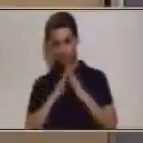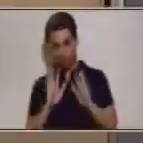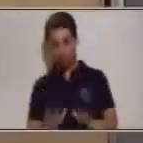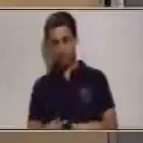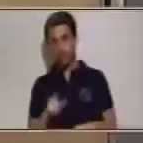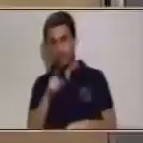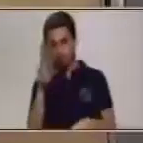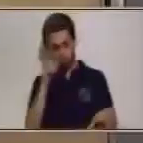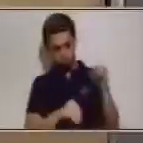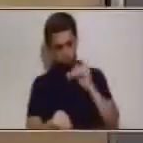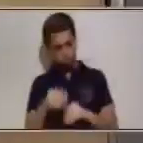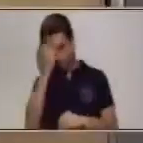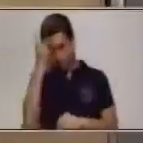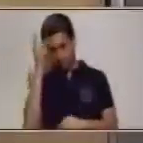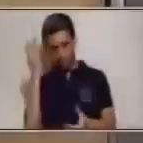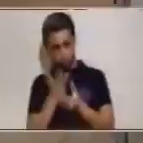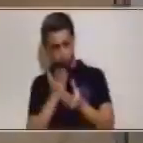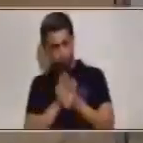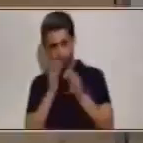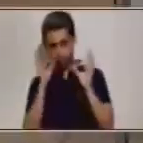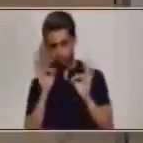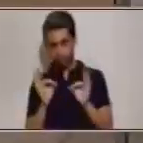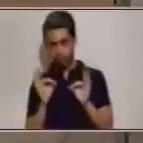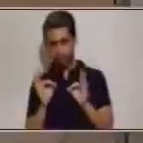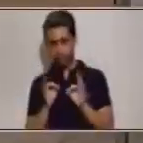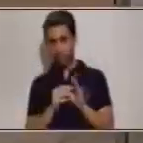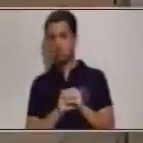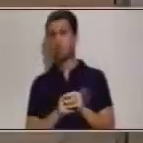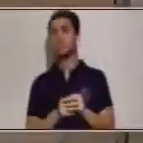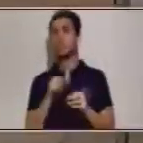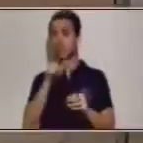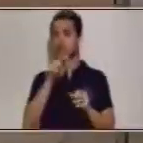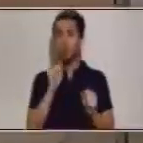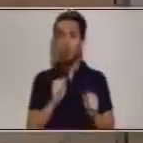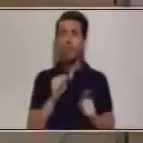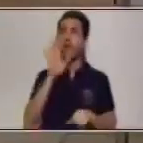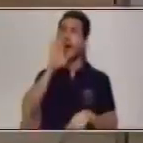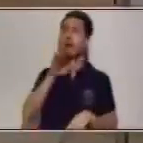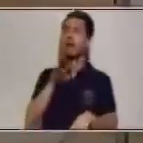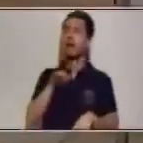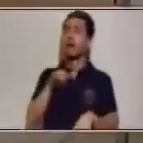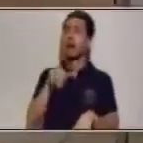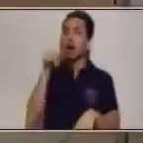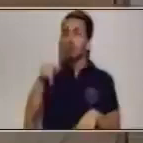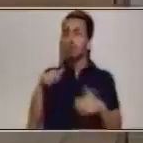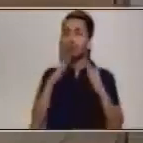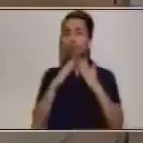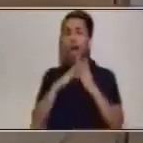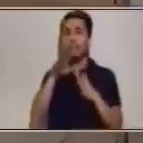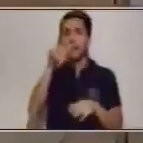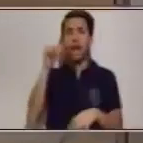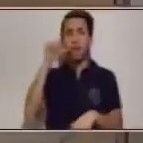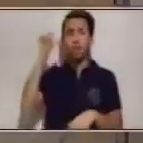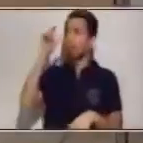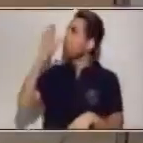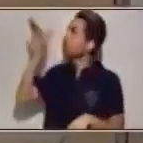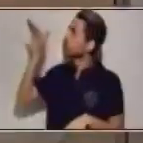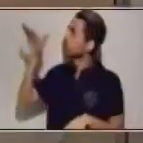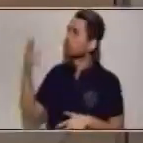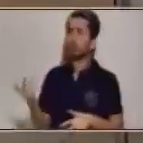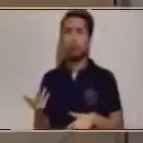guarda todos tus trabajos muy bien ahora comparte con el adulto mayor que está ahí a tu lado